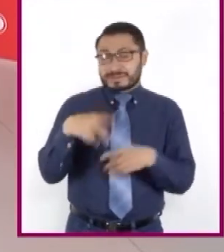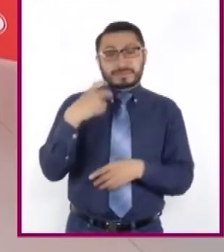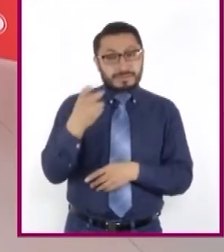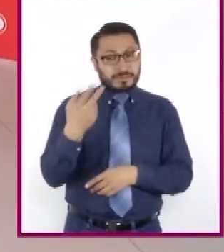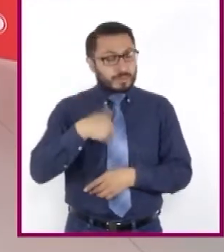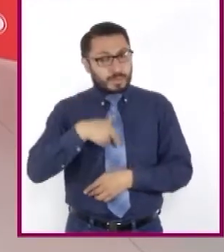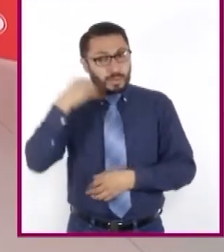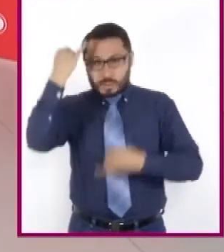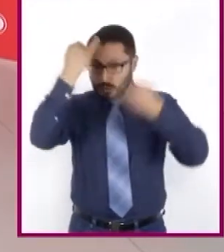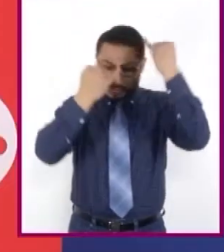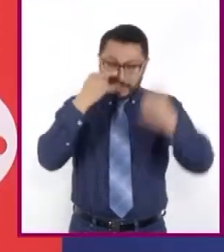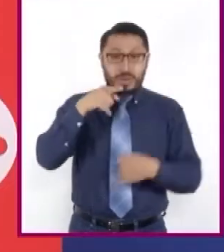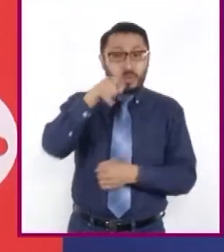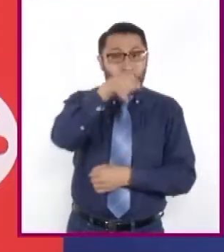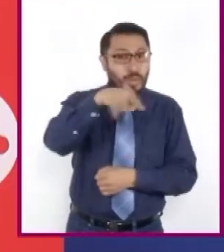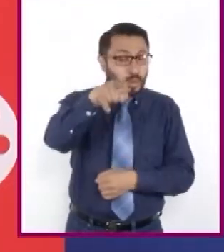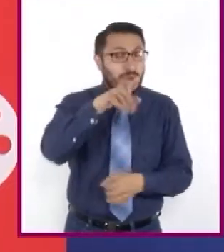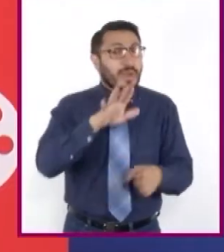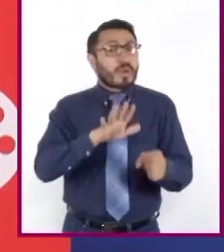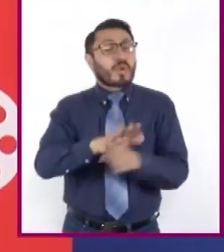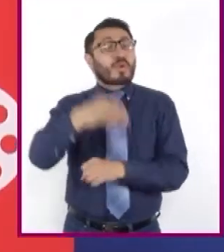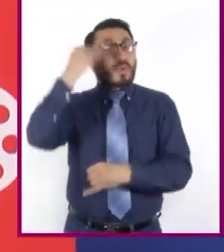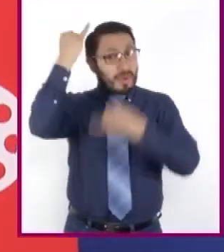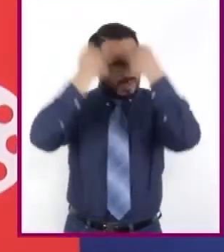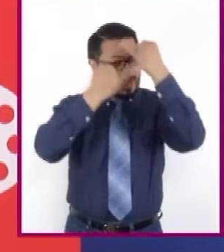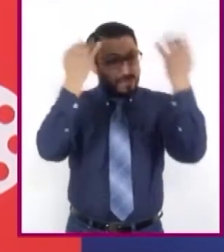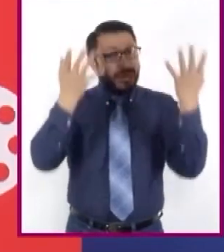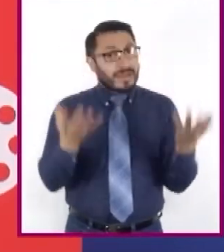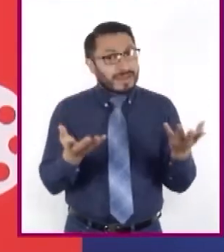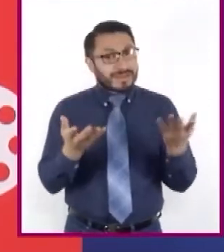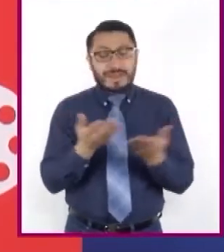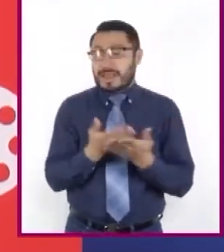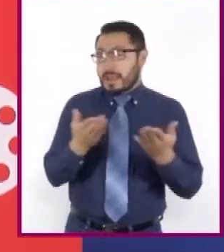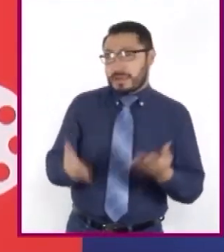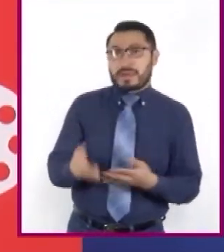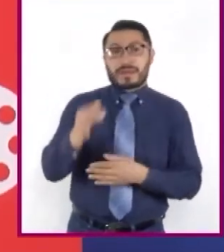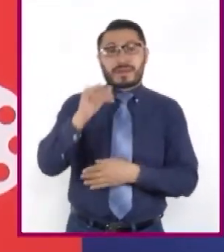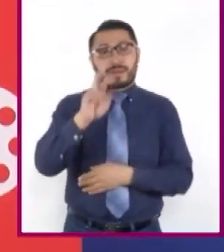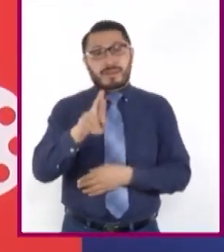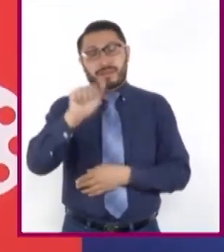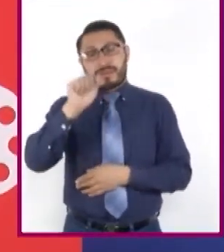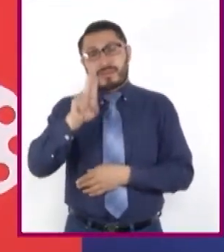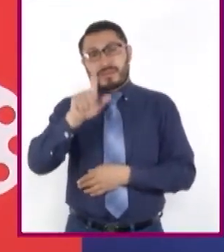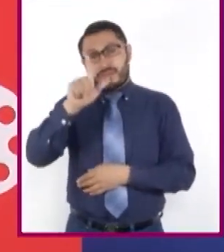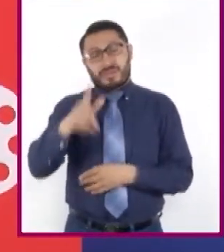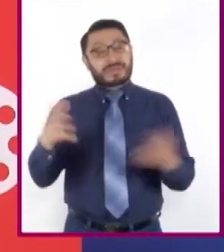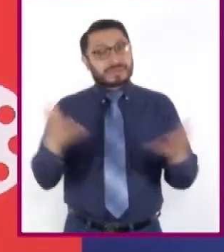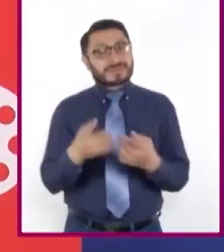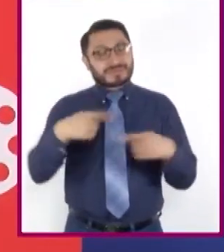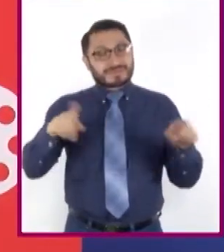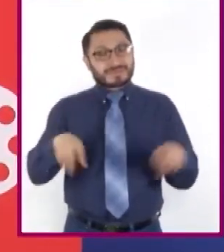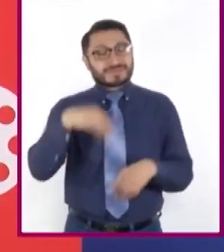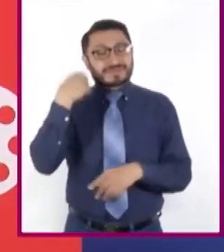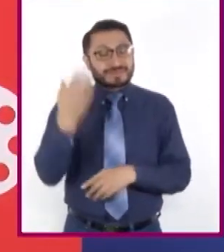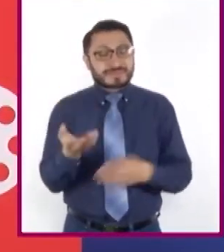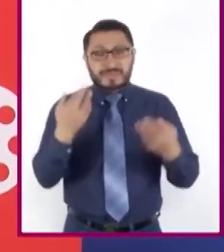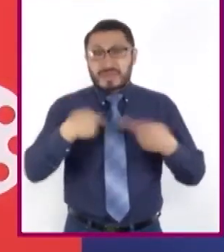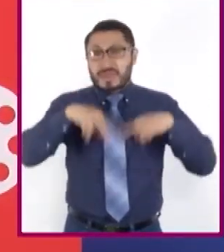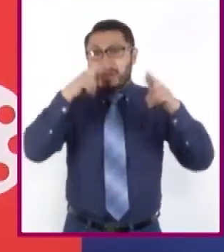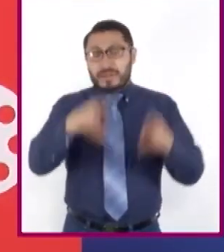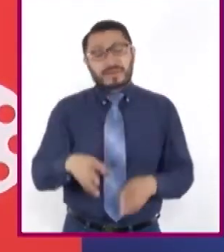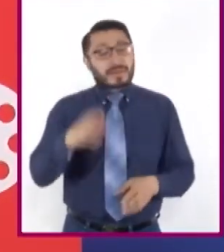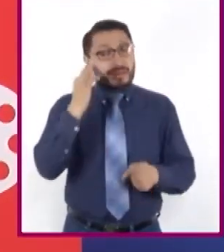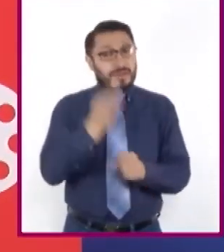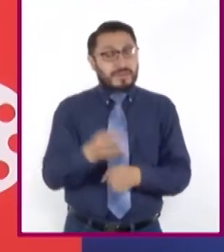¿Ustedes en casa? Imaginemos que el autor Raúl Villalón quiso representar lo que escuchamos hace un momento